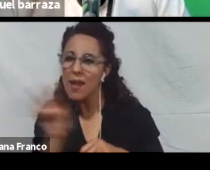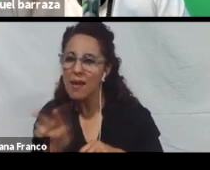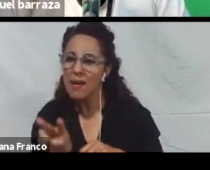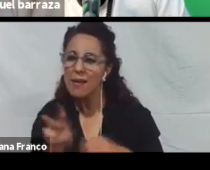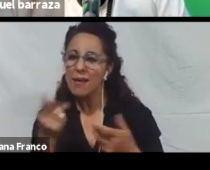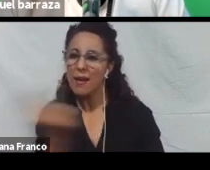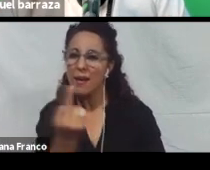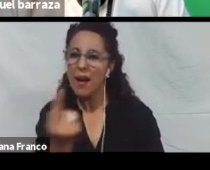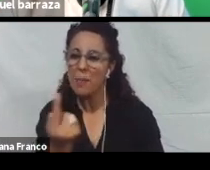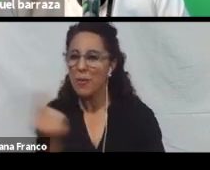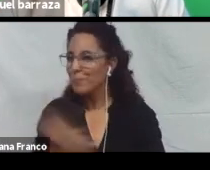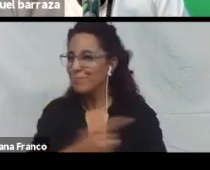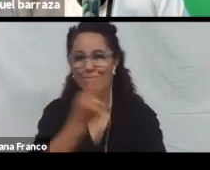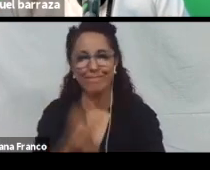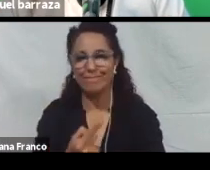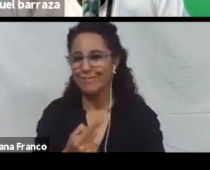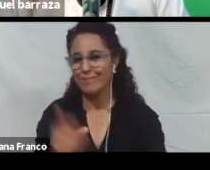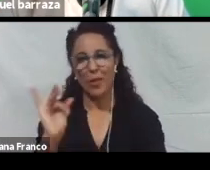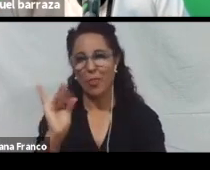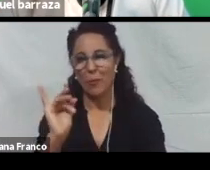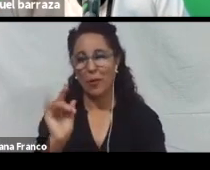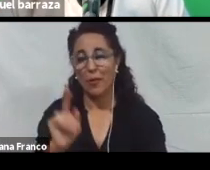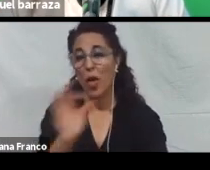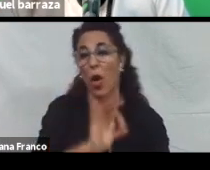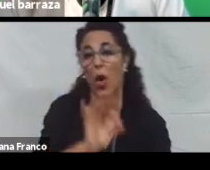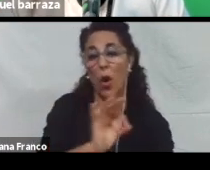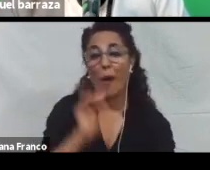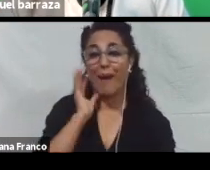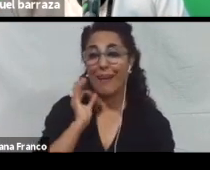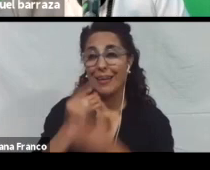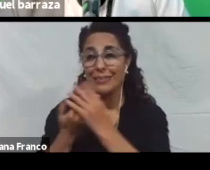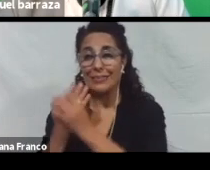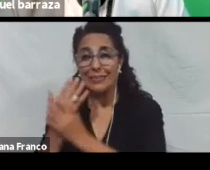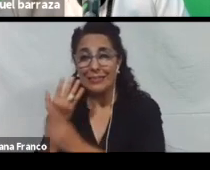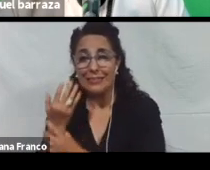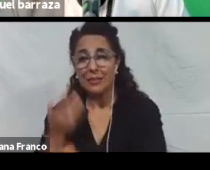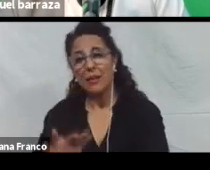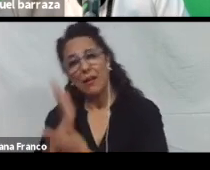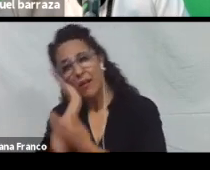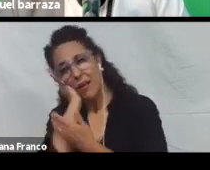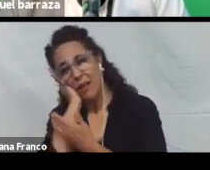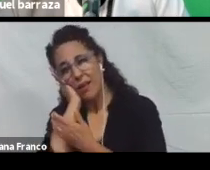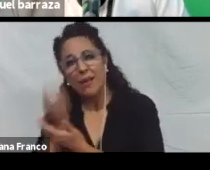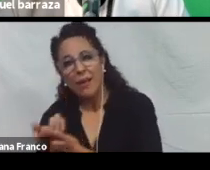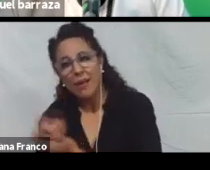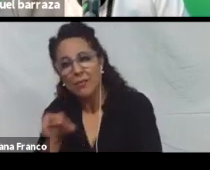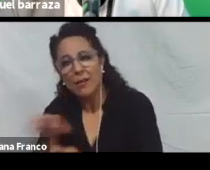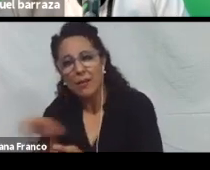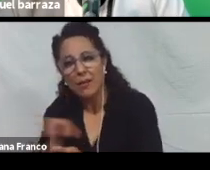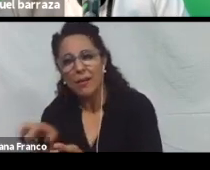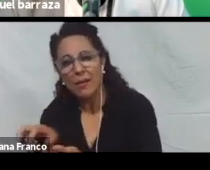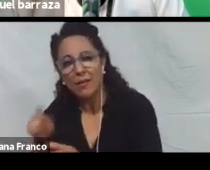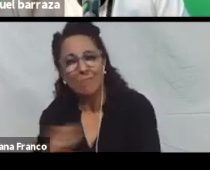Alguien que les cueste. Mover la mano. Durmió mal a la noche. Sobre la mano. hoy no puede mover el mouse. No tiene esa velocidad.